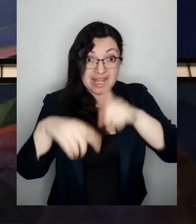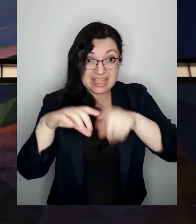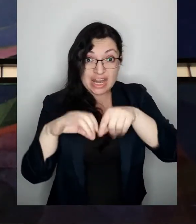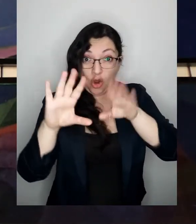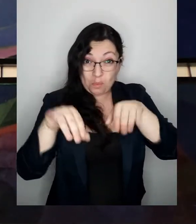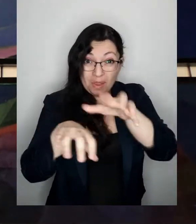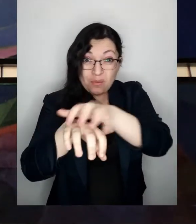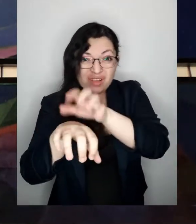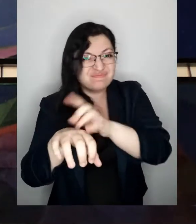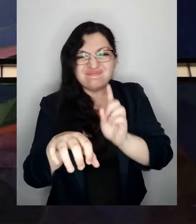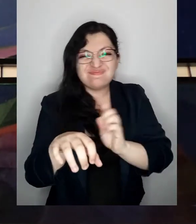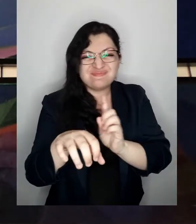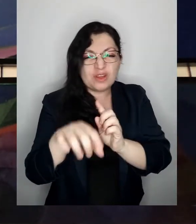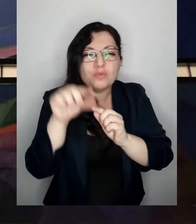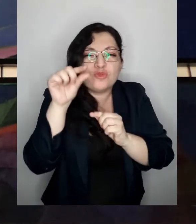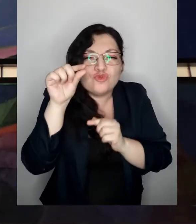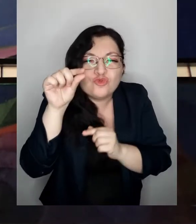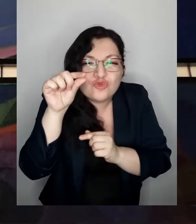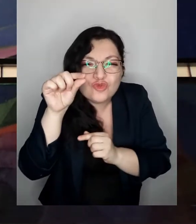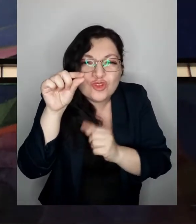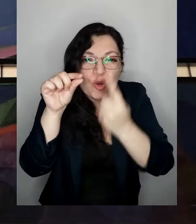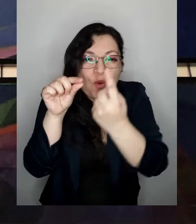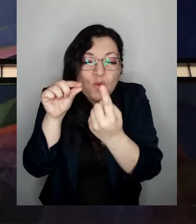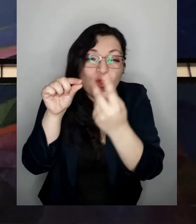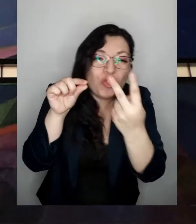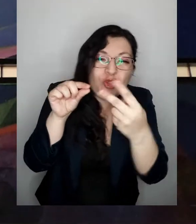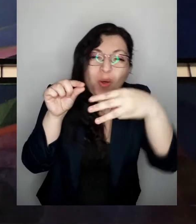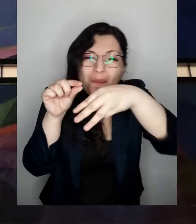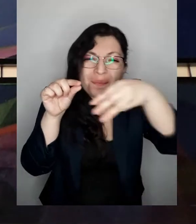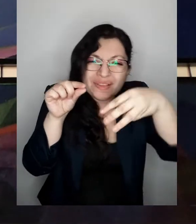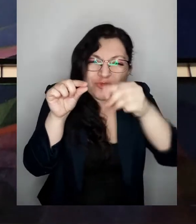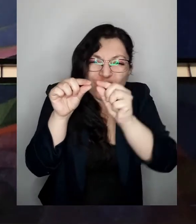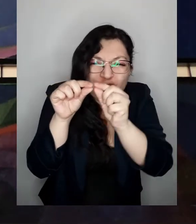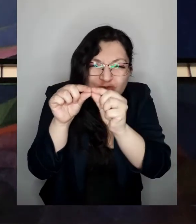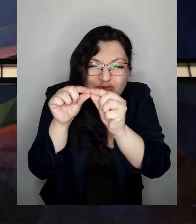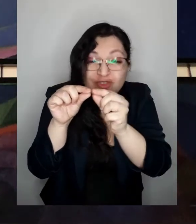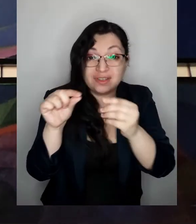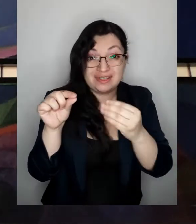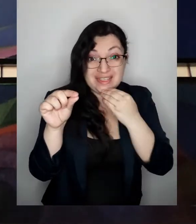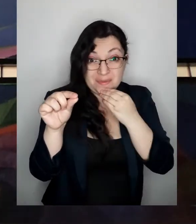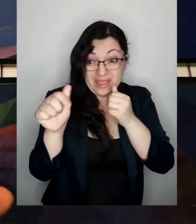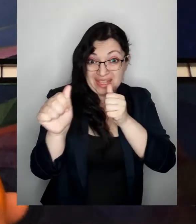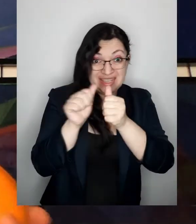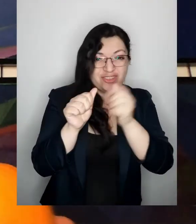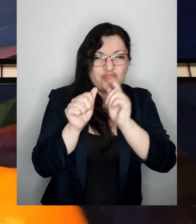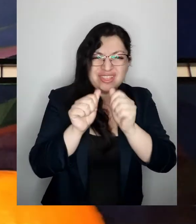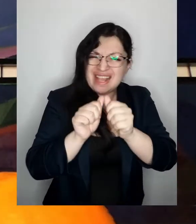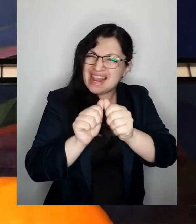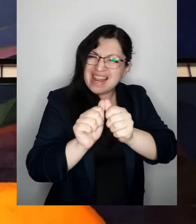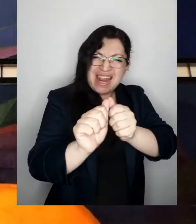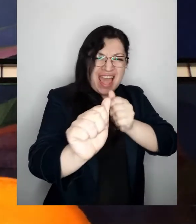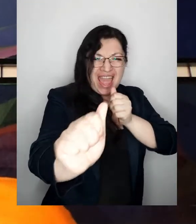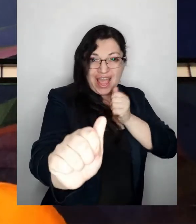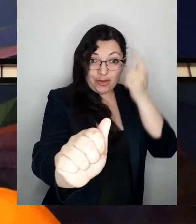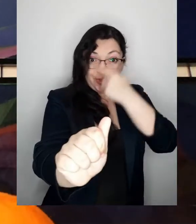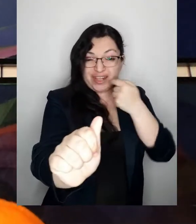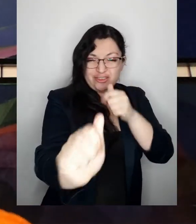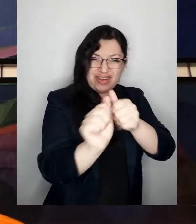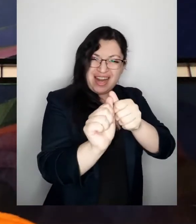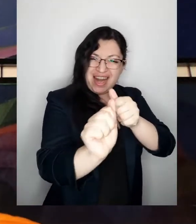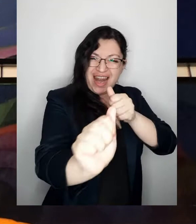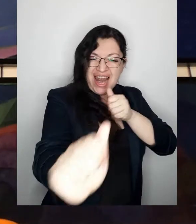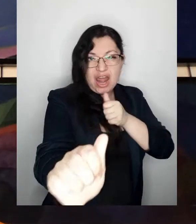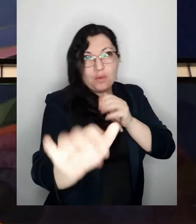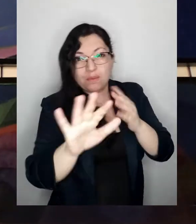como una mostacilla, como una pelotita de 1 o 2 milímetros y además estaría mucho más lejos de tu cara